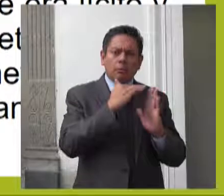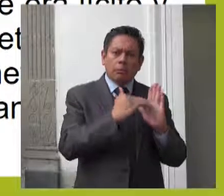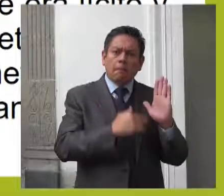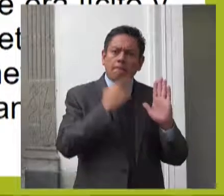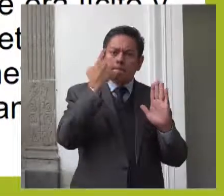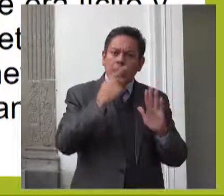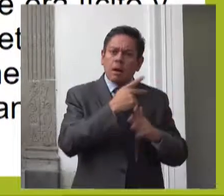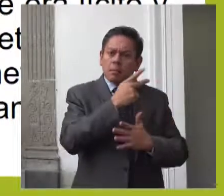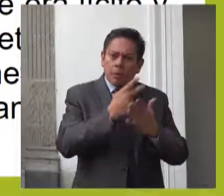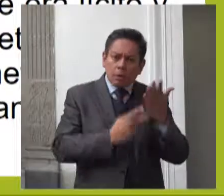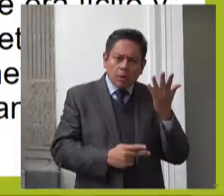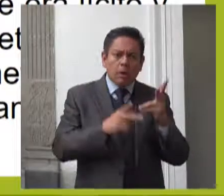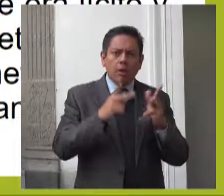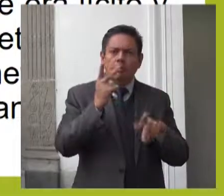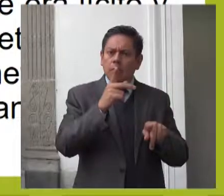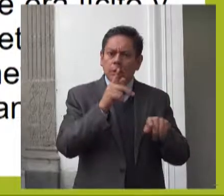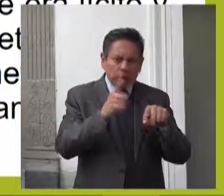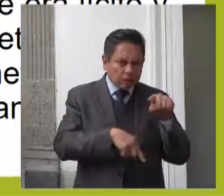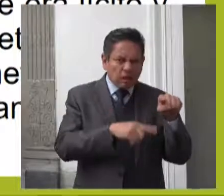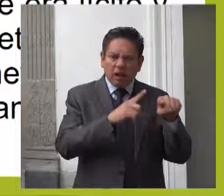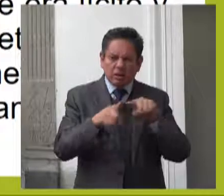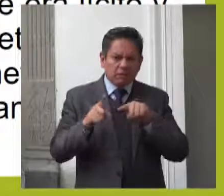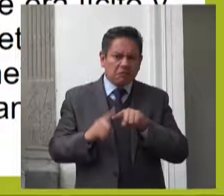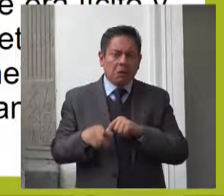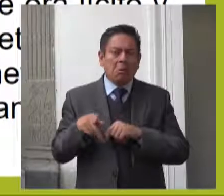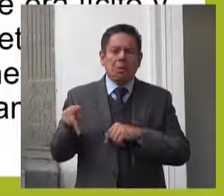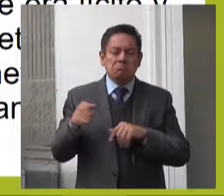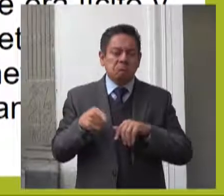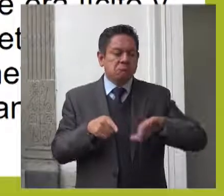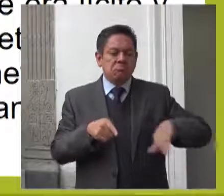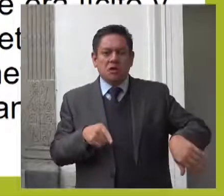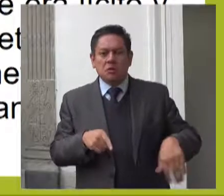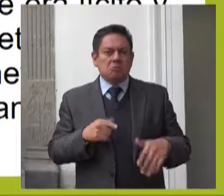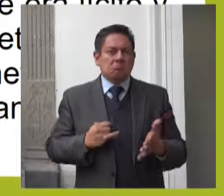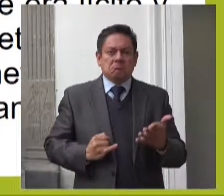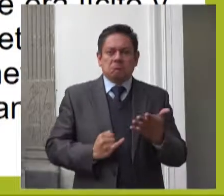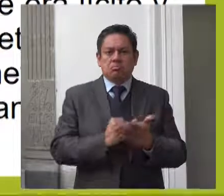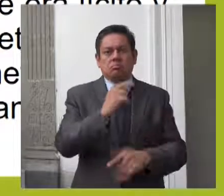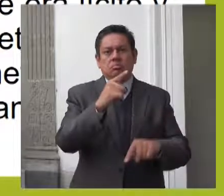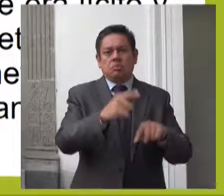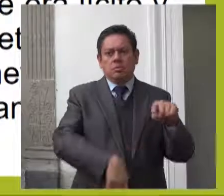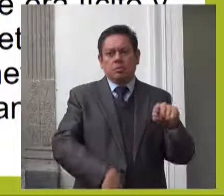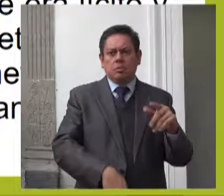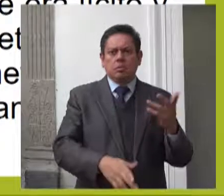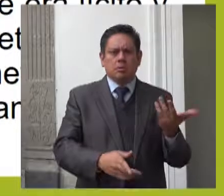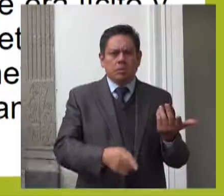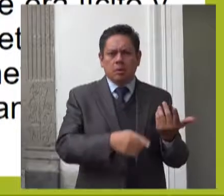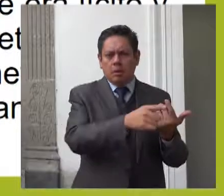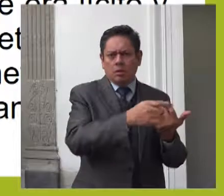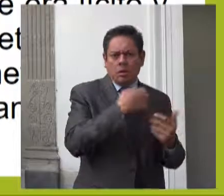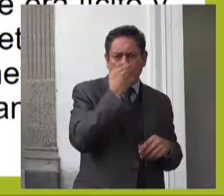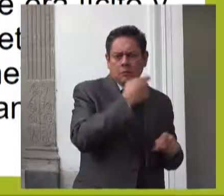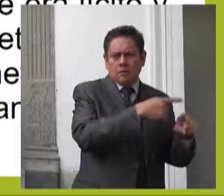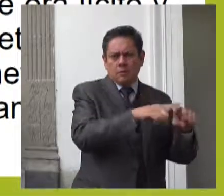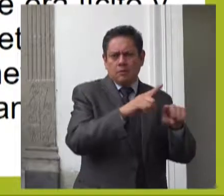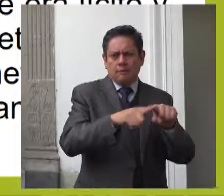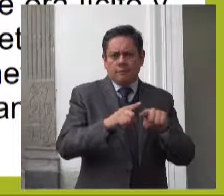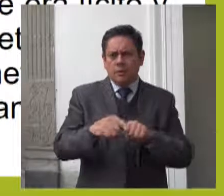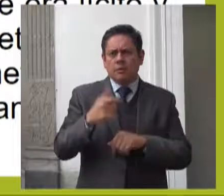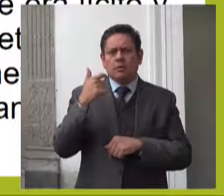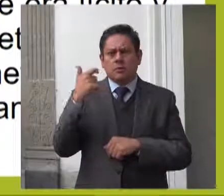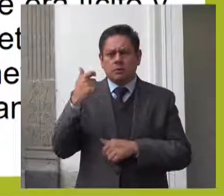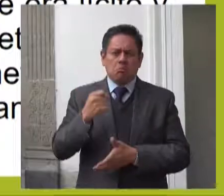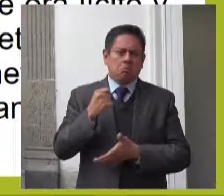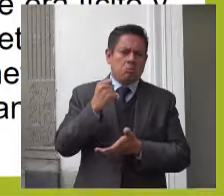de presupuesto y desarrollo social de un ingreso que era lícito y estaba condicionado al